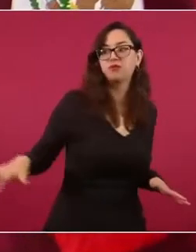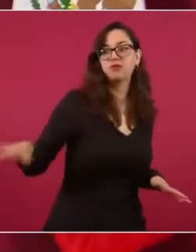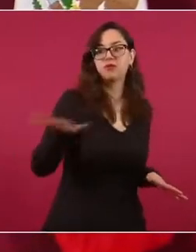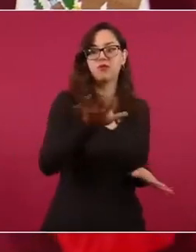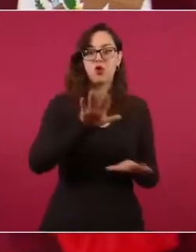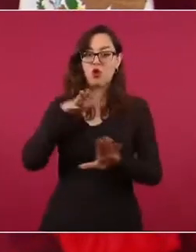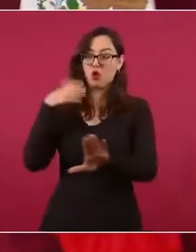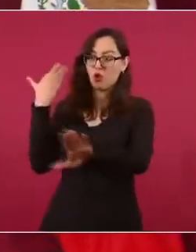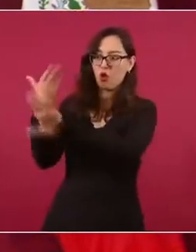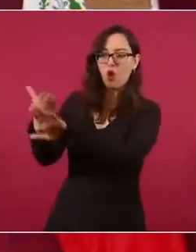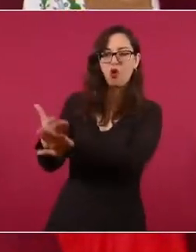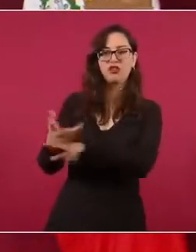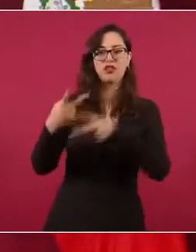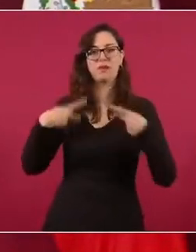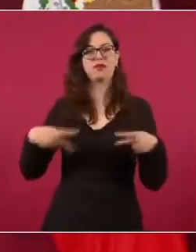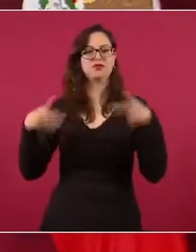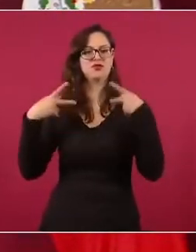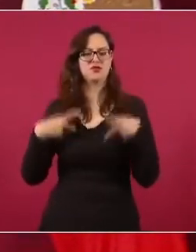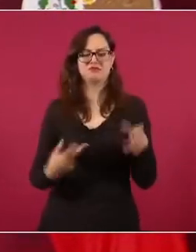con saña.